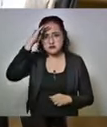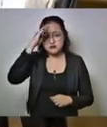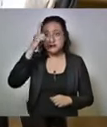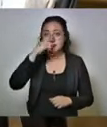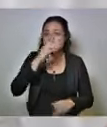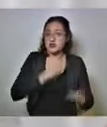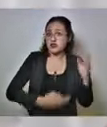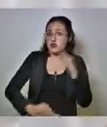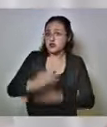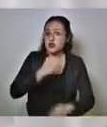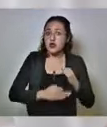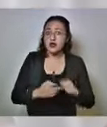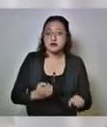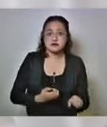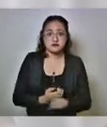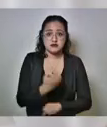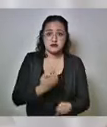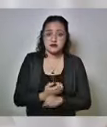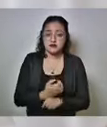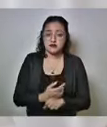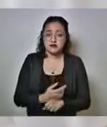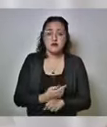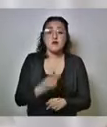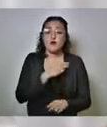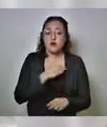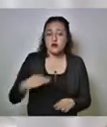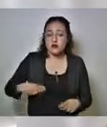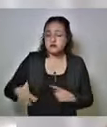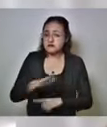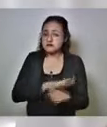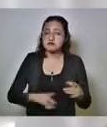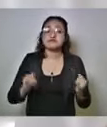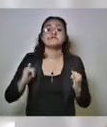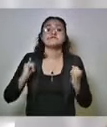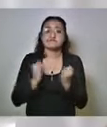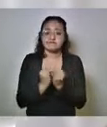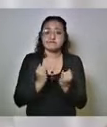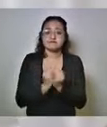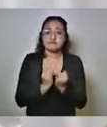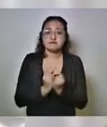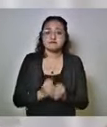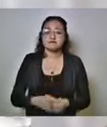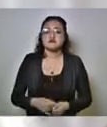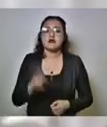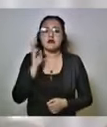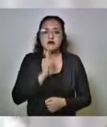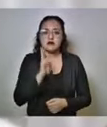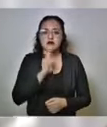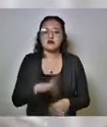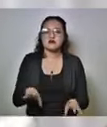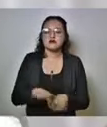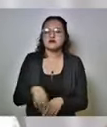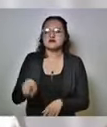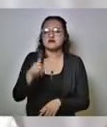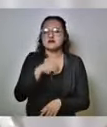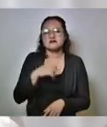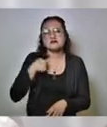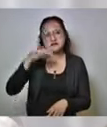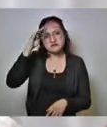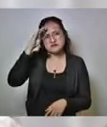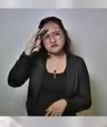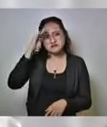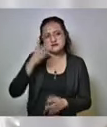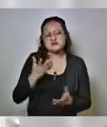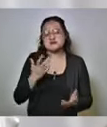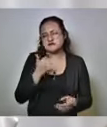todo el Estado. Vamos a ver qué consideración estoy haciendo